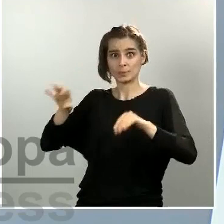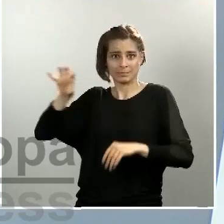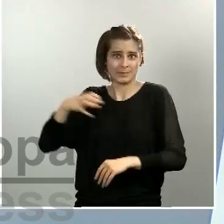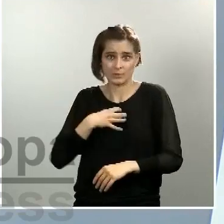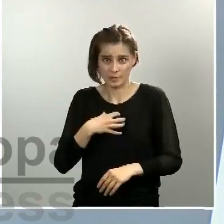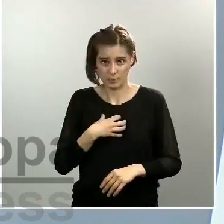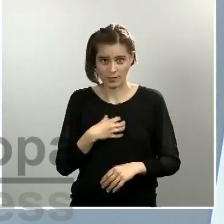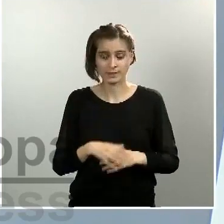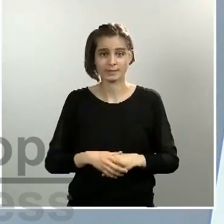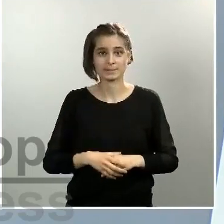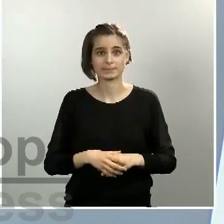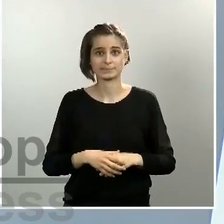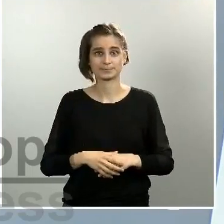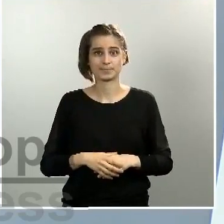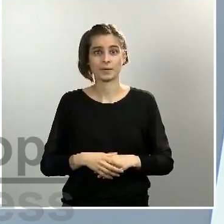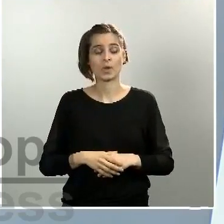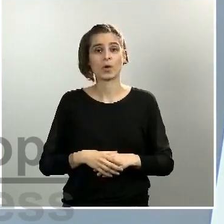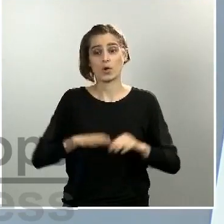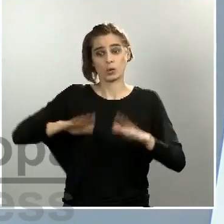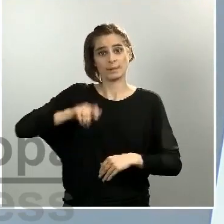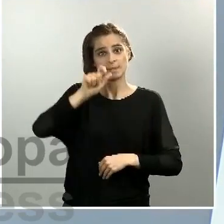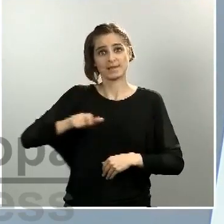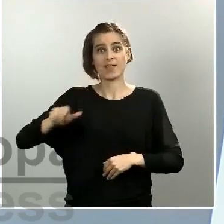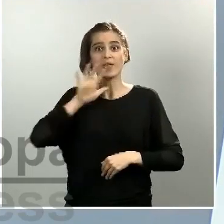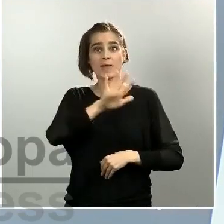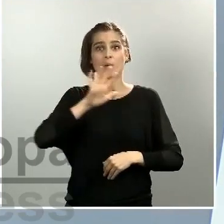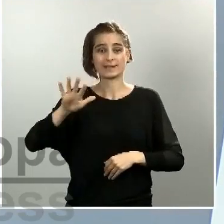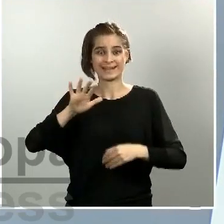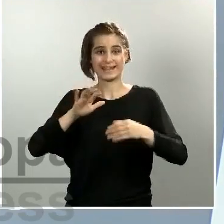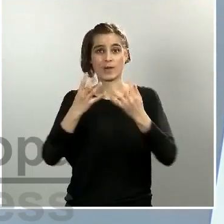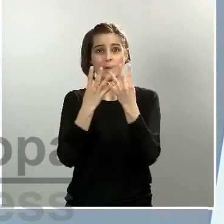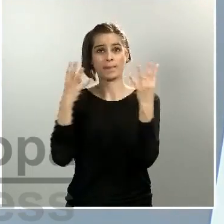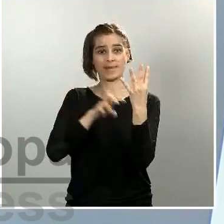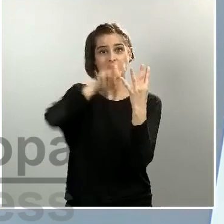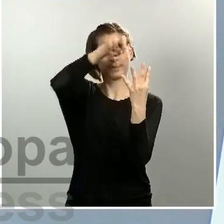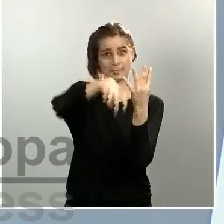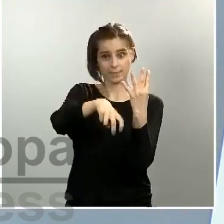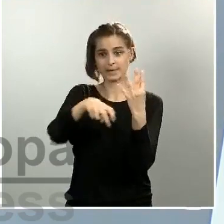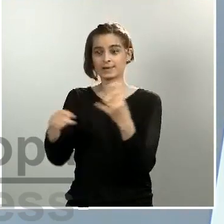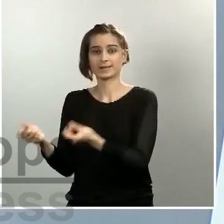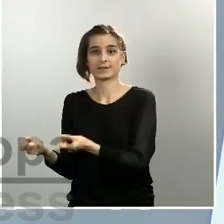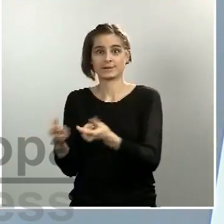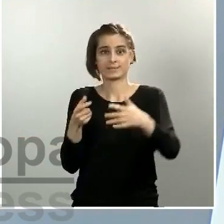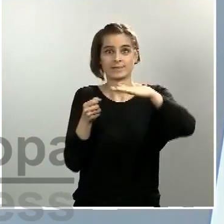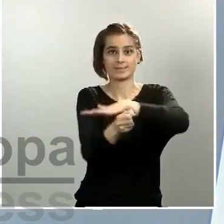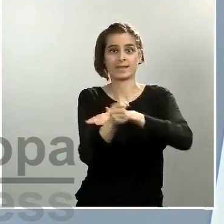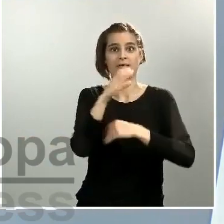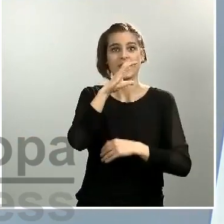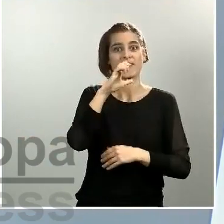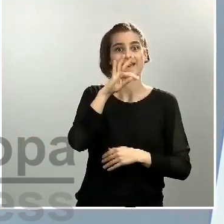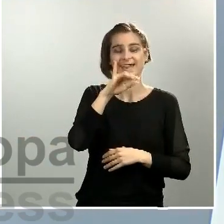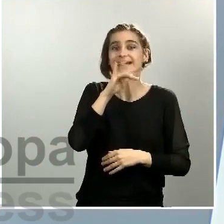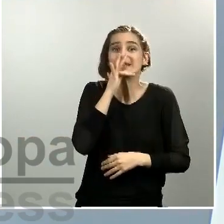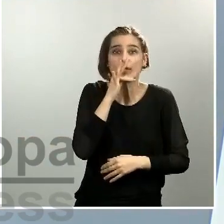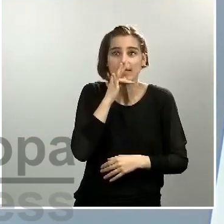hicieron el salto en Valla. Todavía no los hemos ingresado en CTI porque los hemos tenido pasando la cuarentena en otro lugar. Seguramente